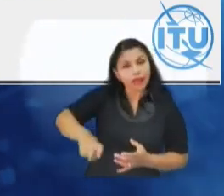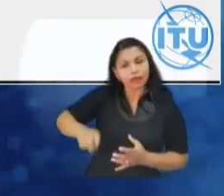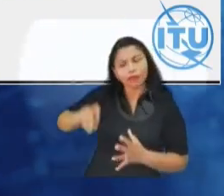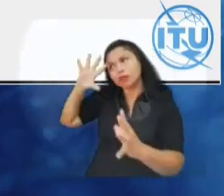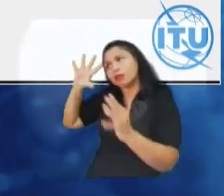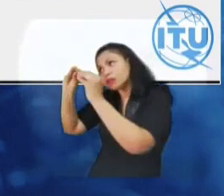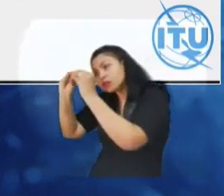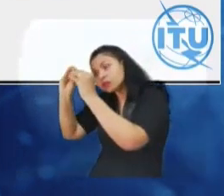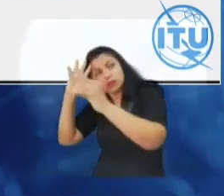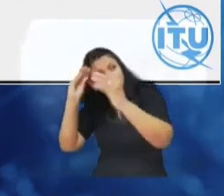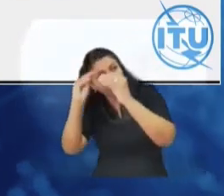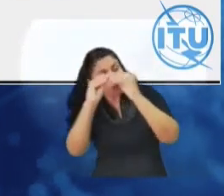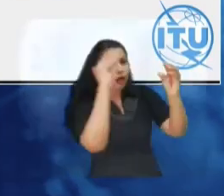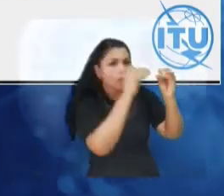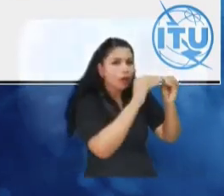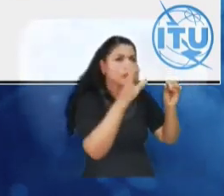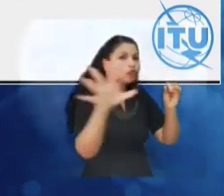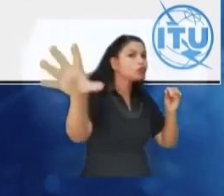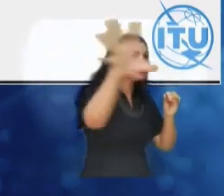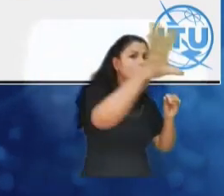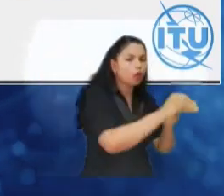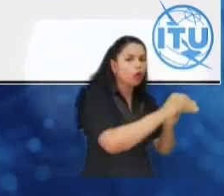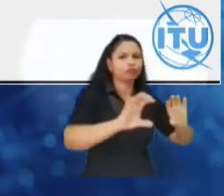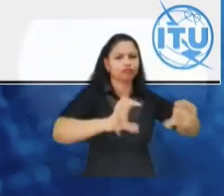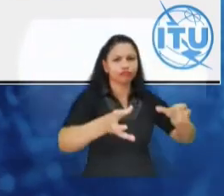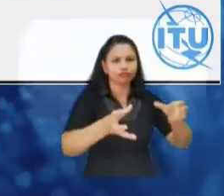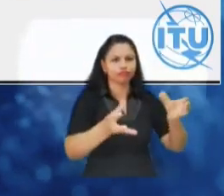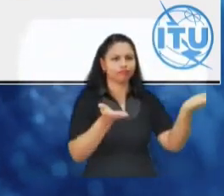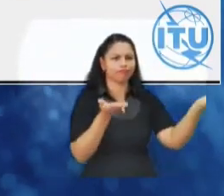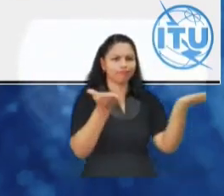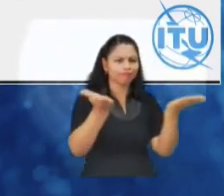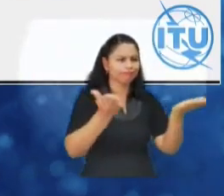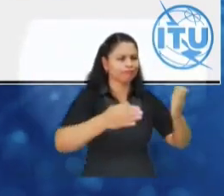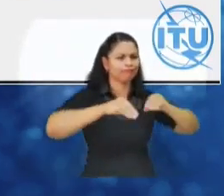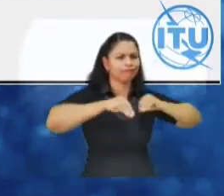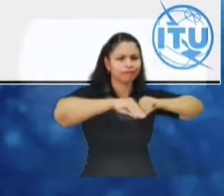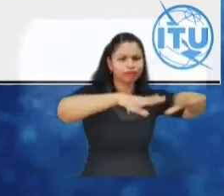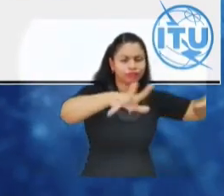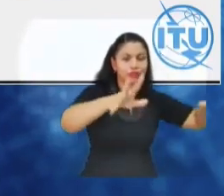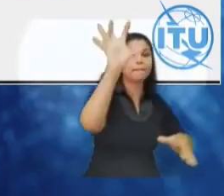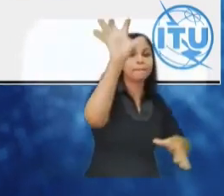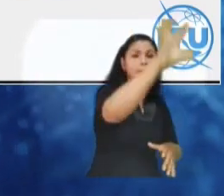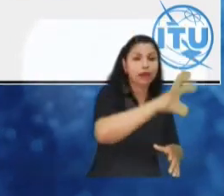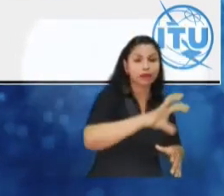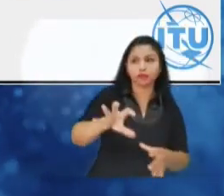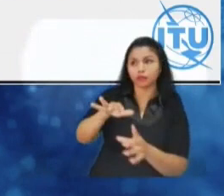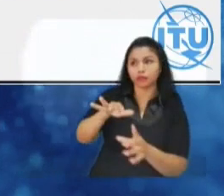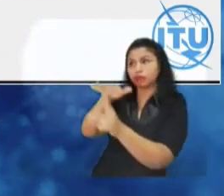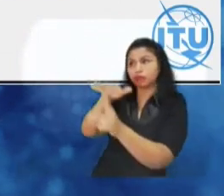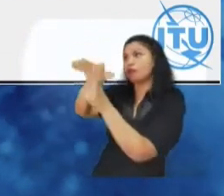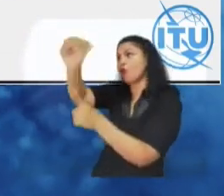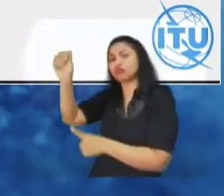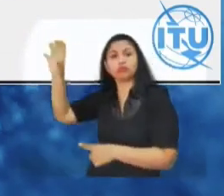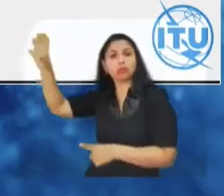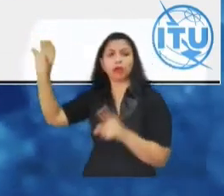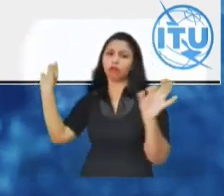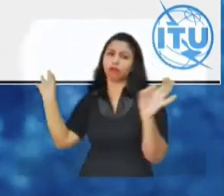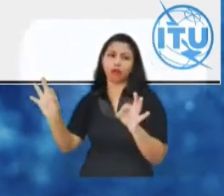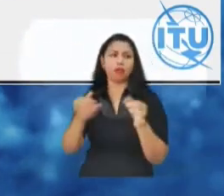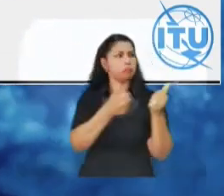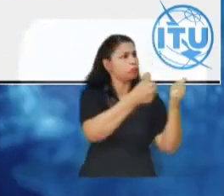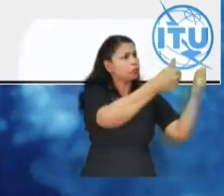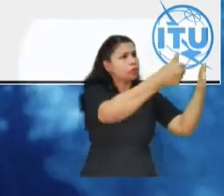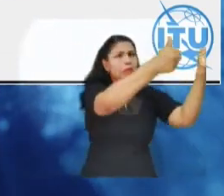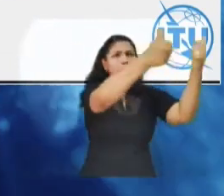garantizar que las estaciones de radio de un servicio en un país determinado no causen interferencias perjudiciales a las estaciones de radio